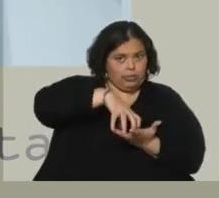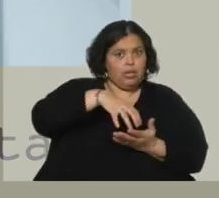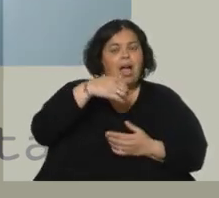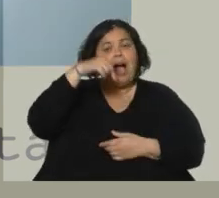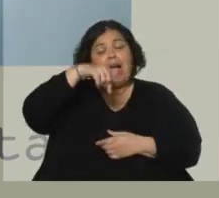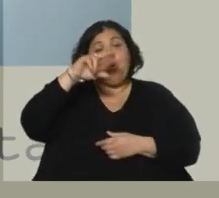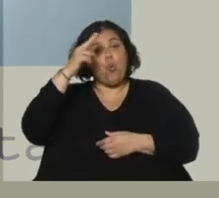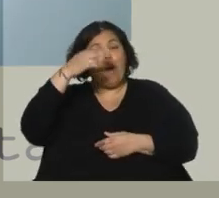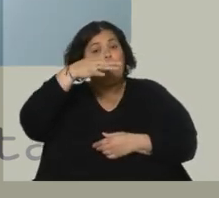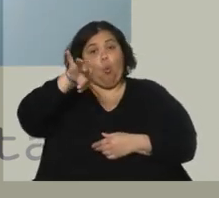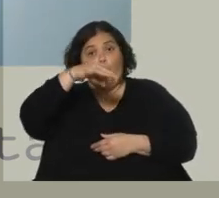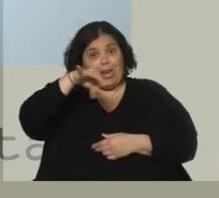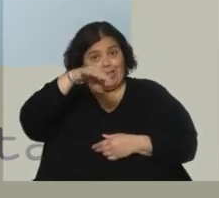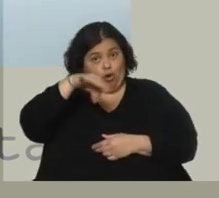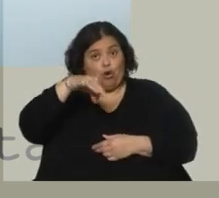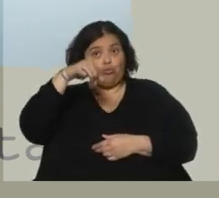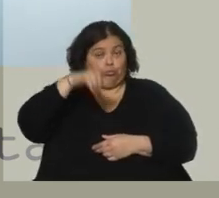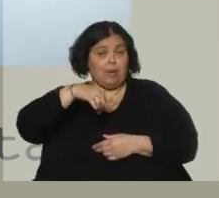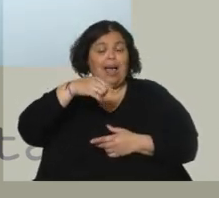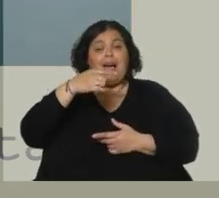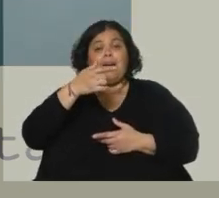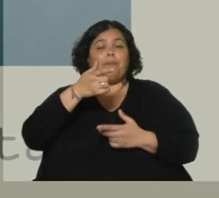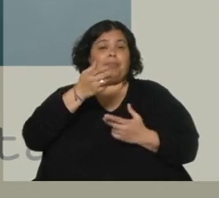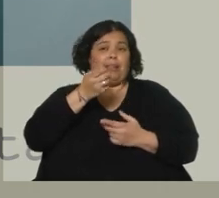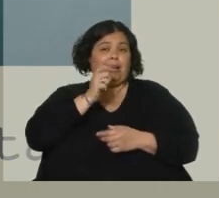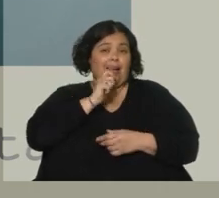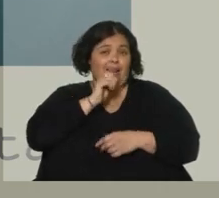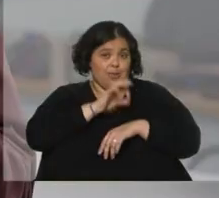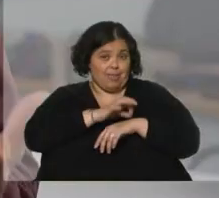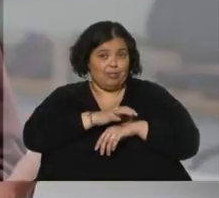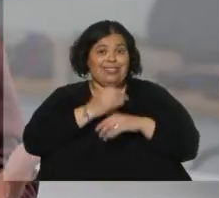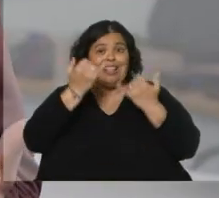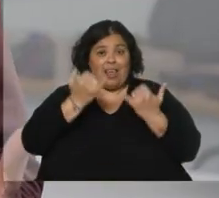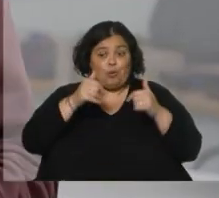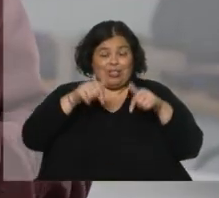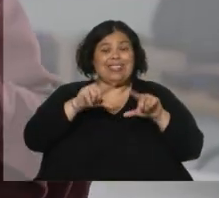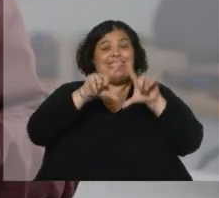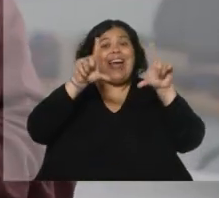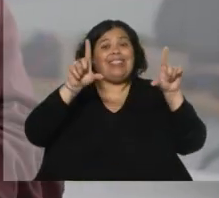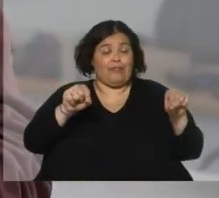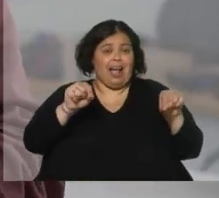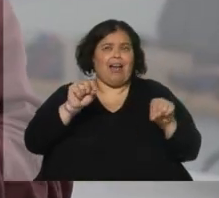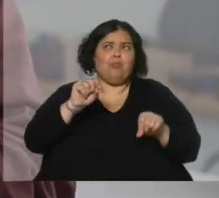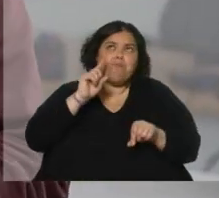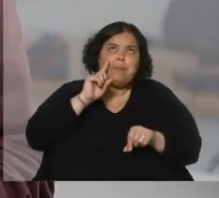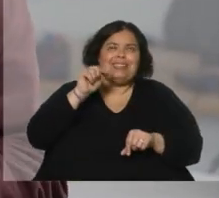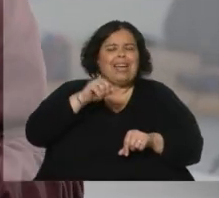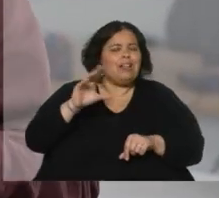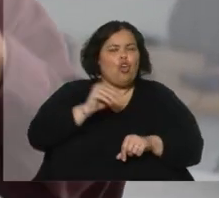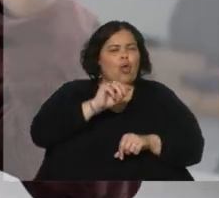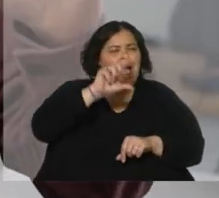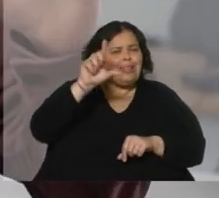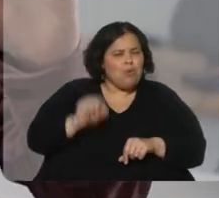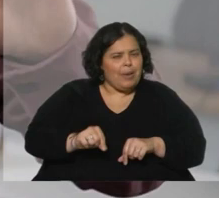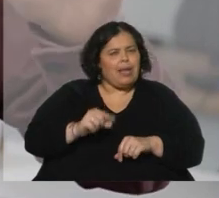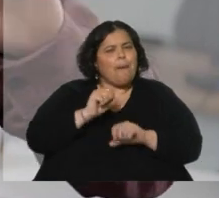en Uruguay, ni que hablar en la industria del cannabis, en tener esa certificación. Te diría que en toda Latinoamérica hasta el día de hoy, capaz que ahora en estas últimas semanas